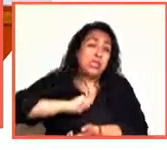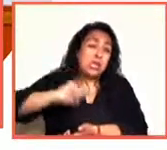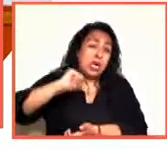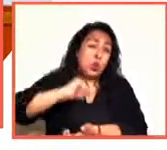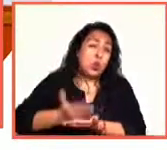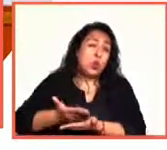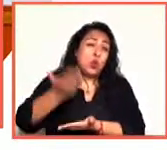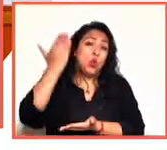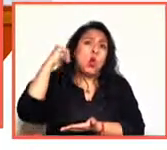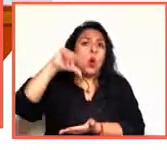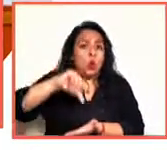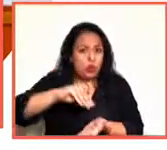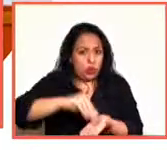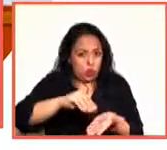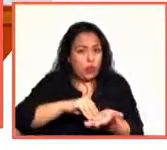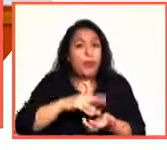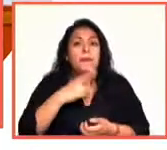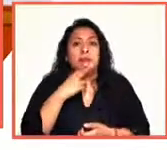vigente.